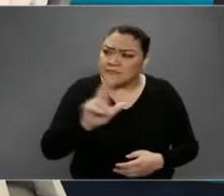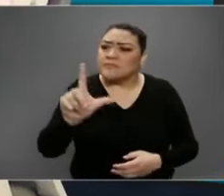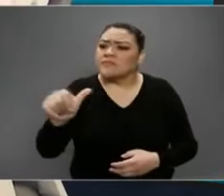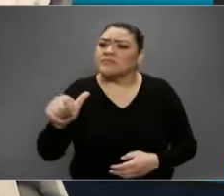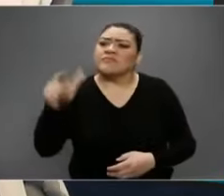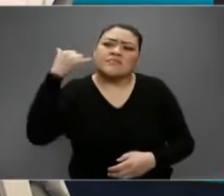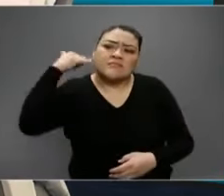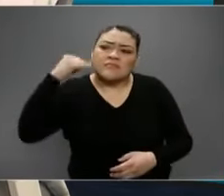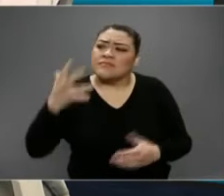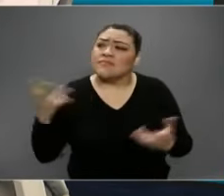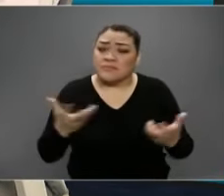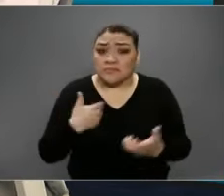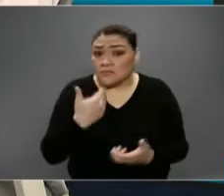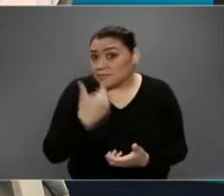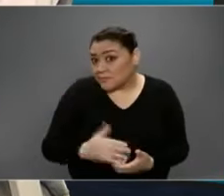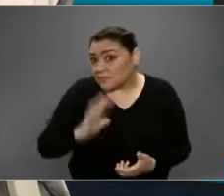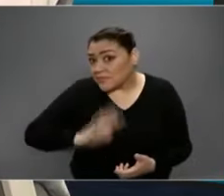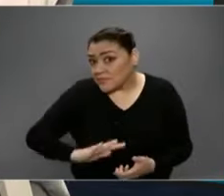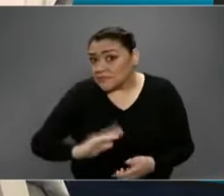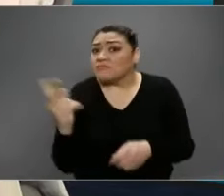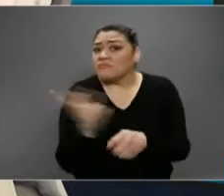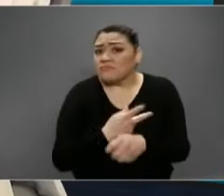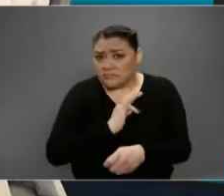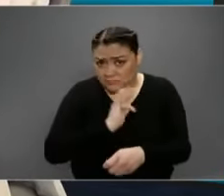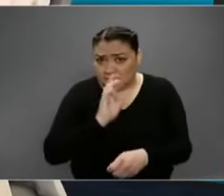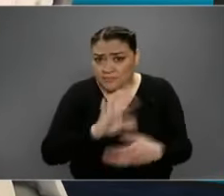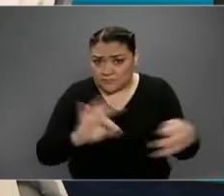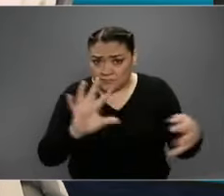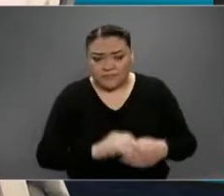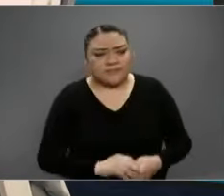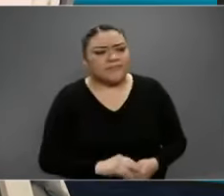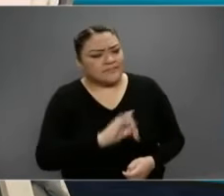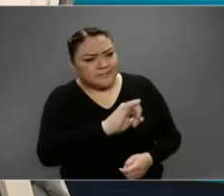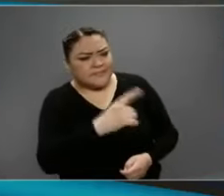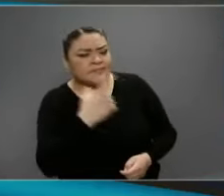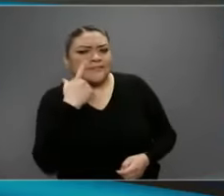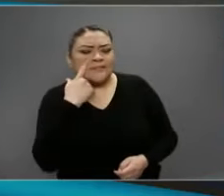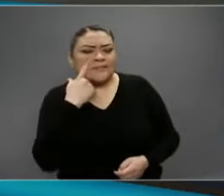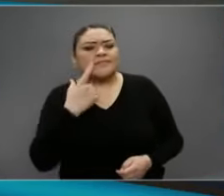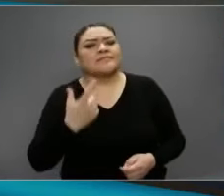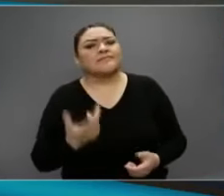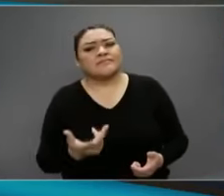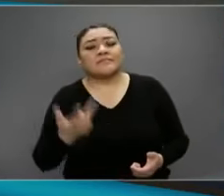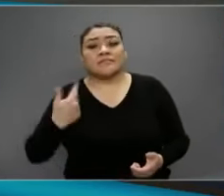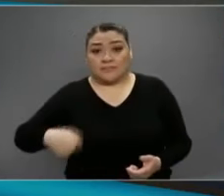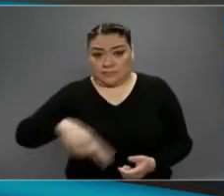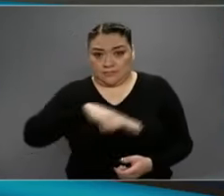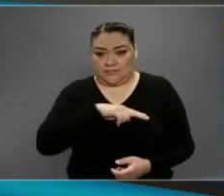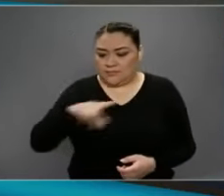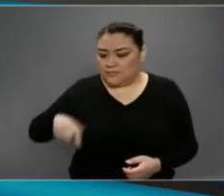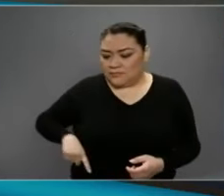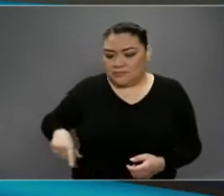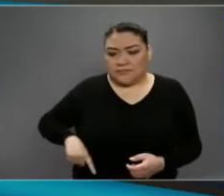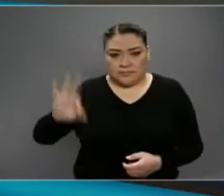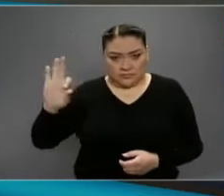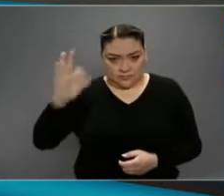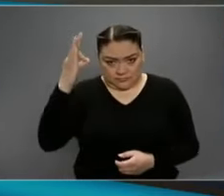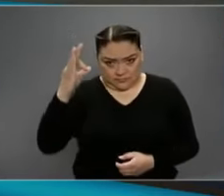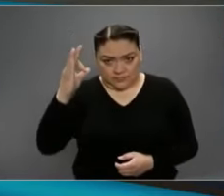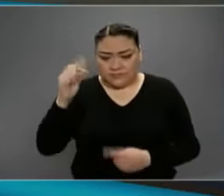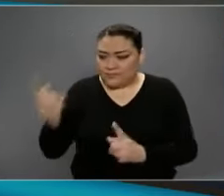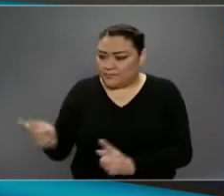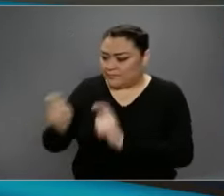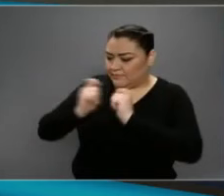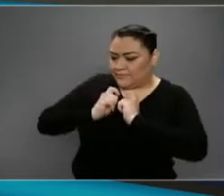lo que ha hecho Yucatán, si era necesario o no era necesario hacerlo? Claro, mira, nosotros desde el gobierno federal y las